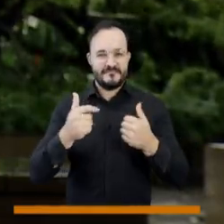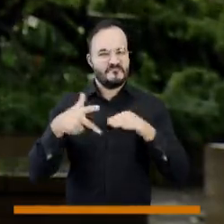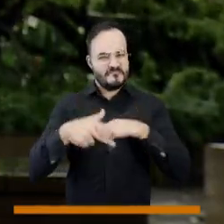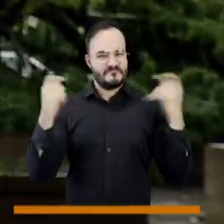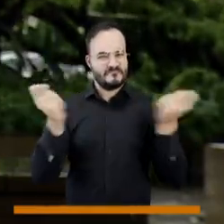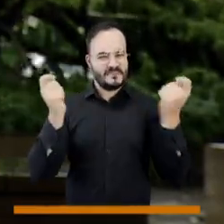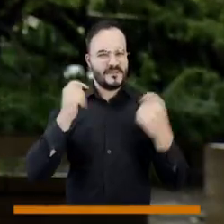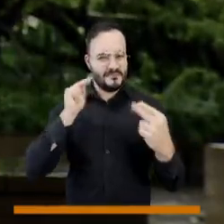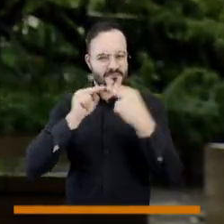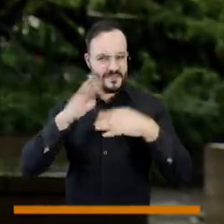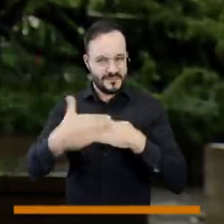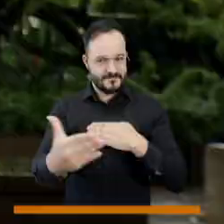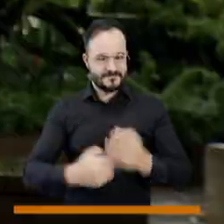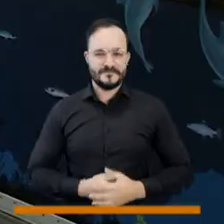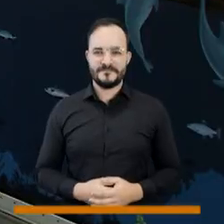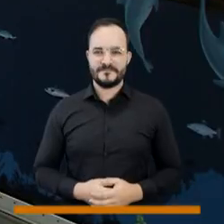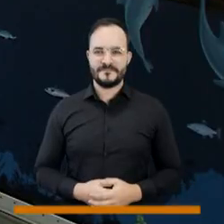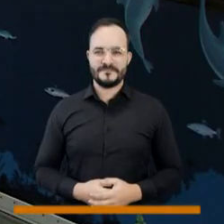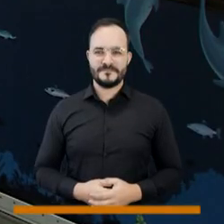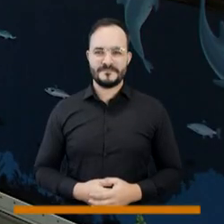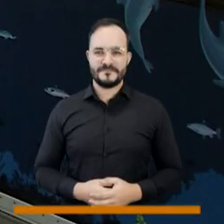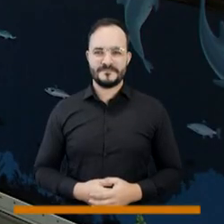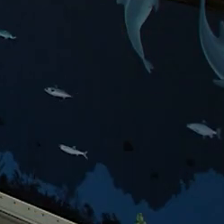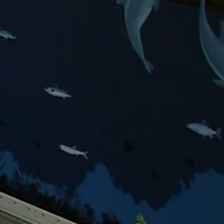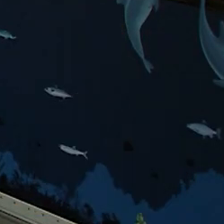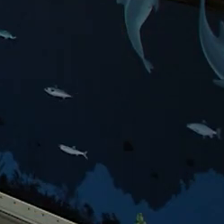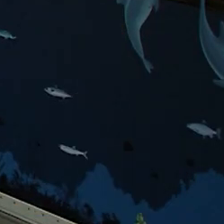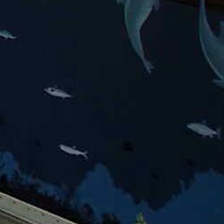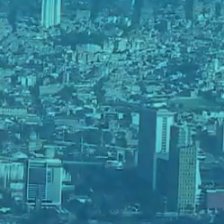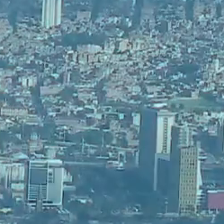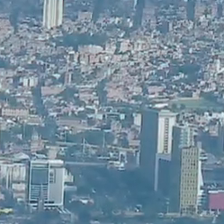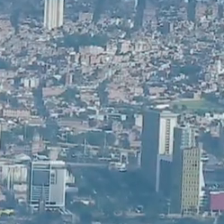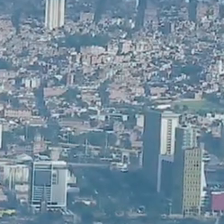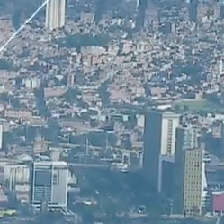estamos leyendo. Vamos a un corte y ya regresamos con De Frente a la Gente.